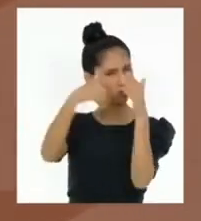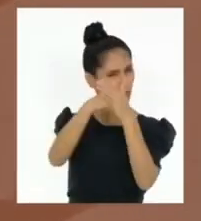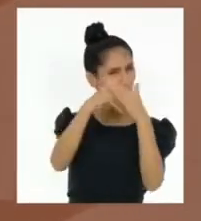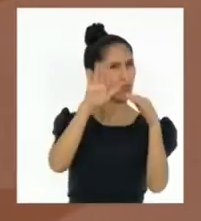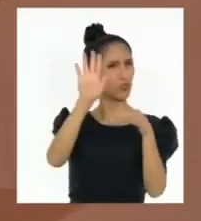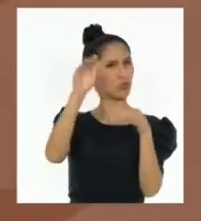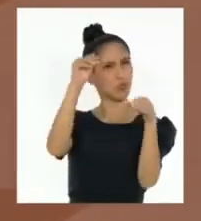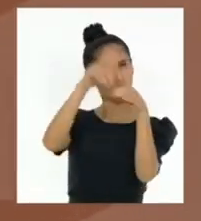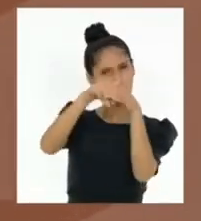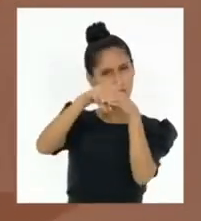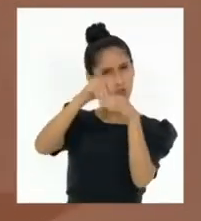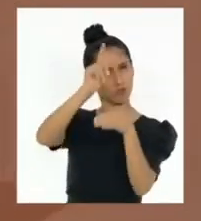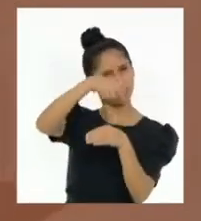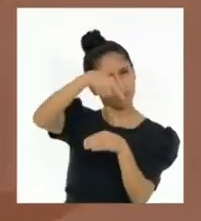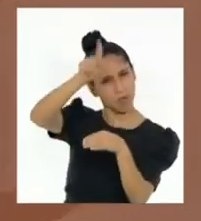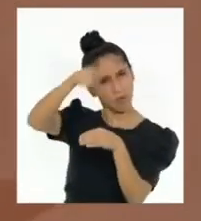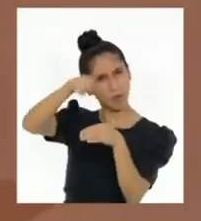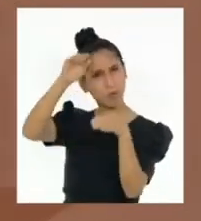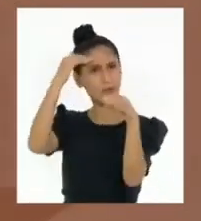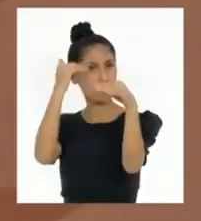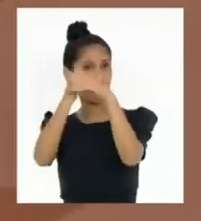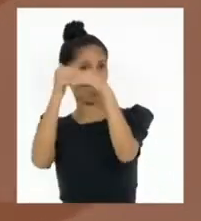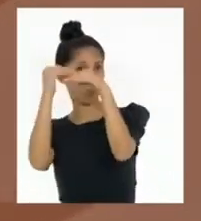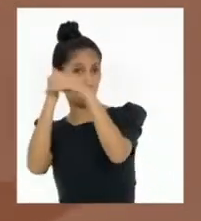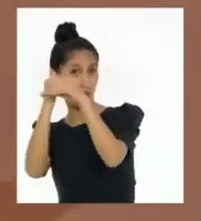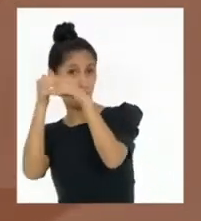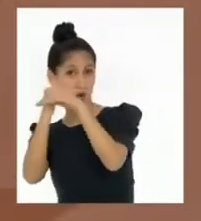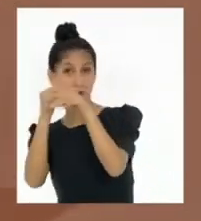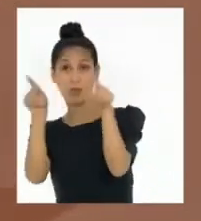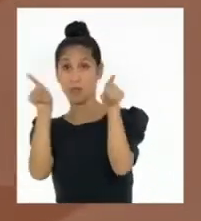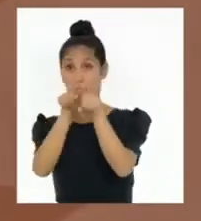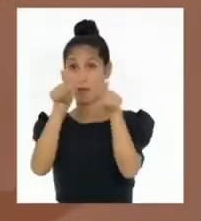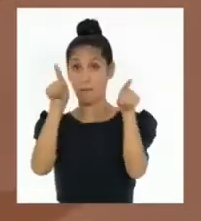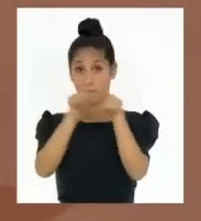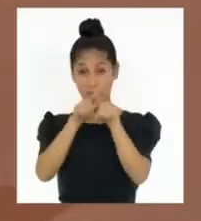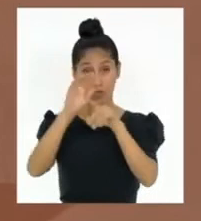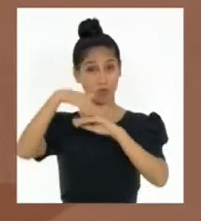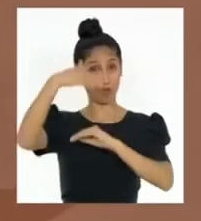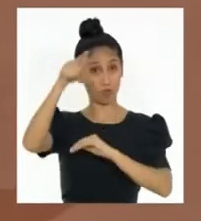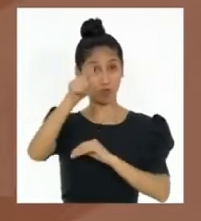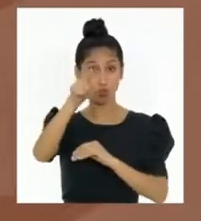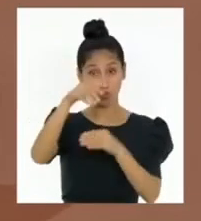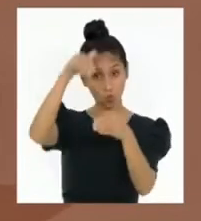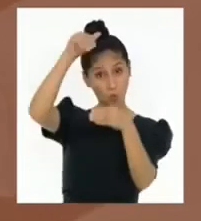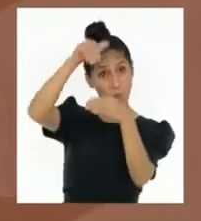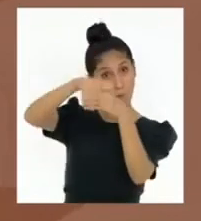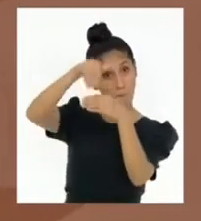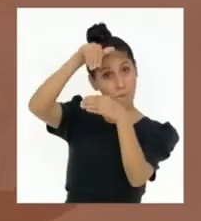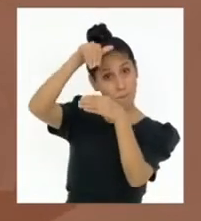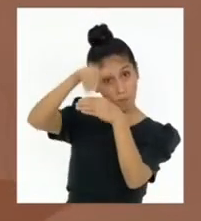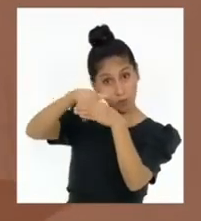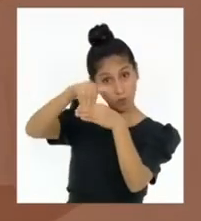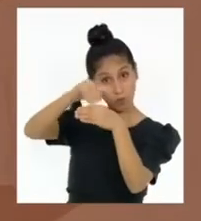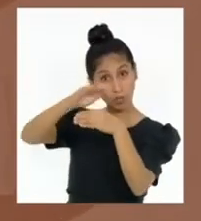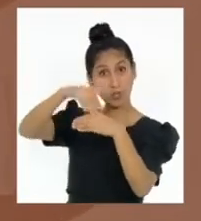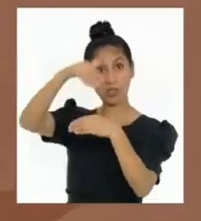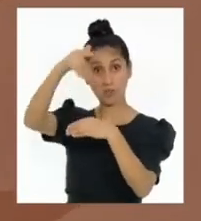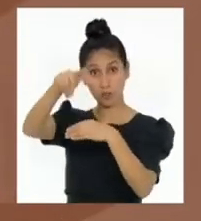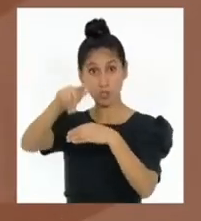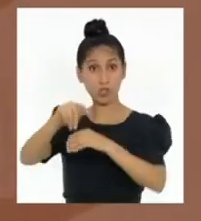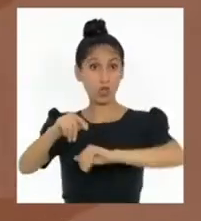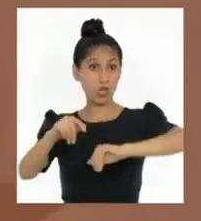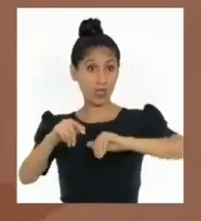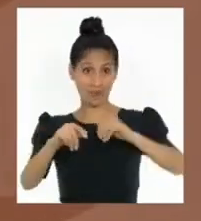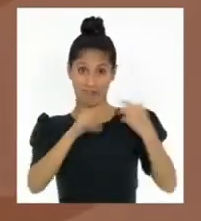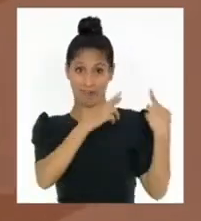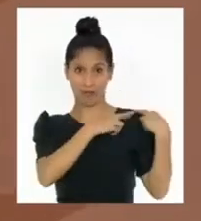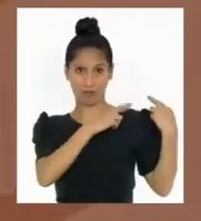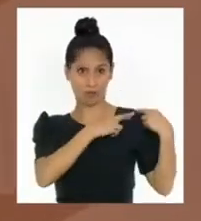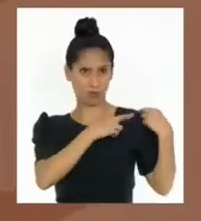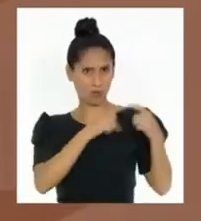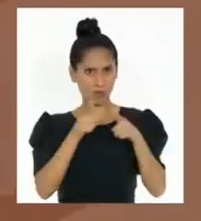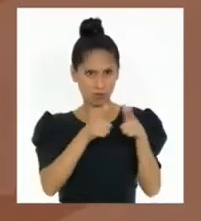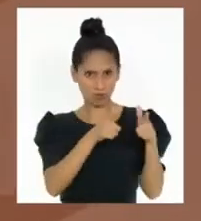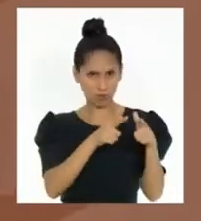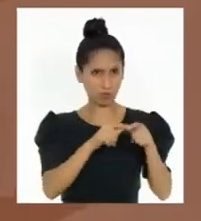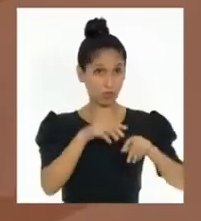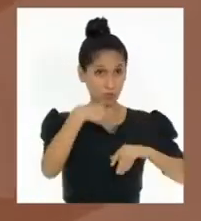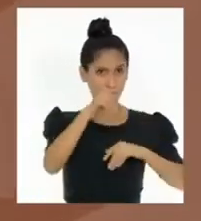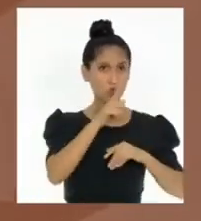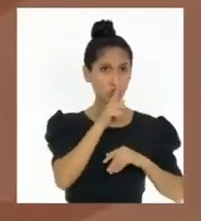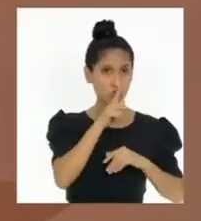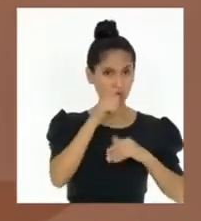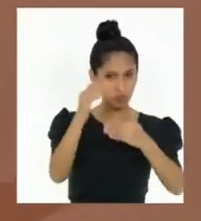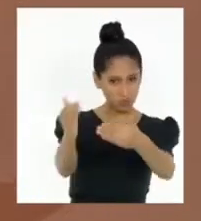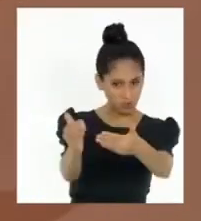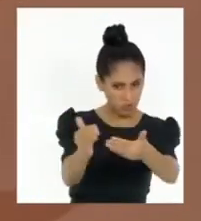Secreta nadie puede cambiar nuestra decisión. Se vota con la libertad por cualquier opción, incluso en